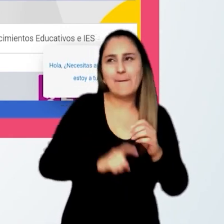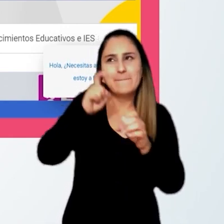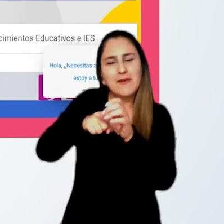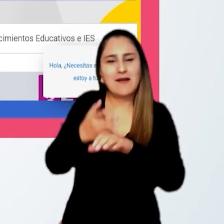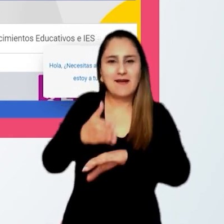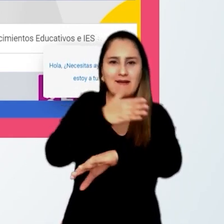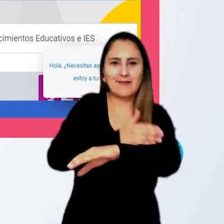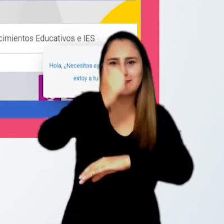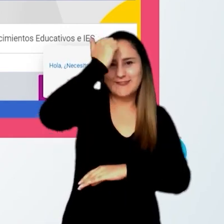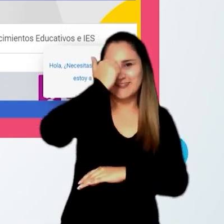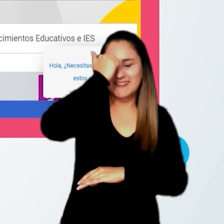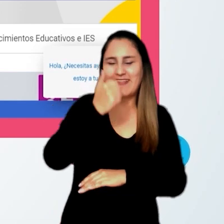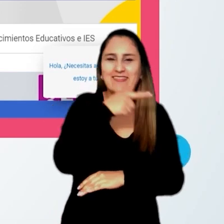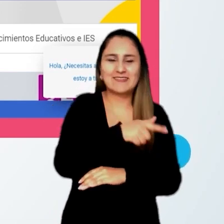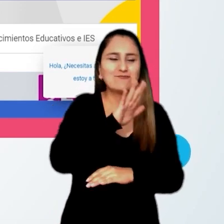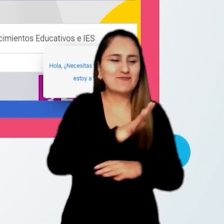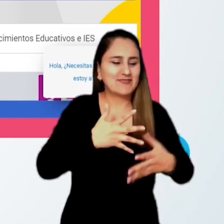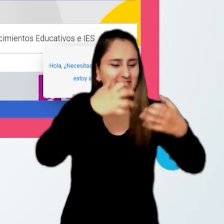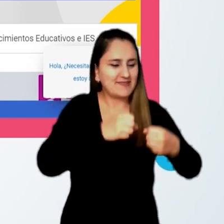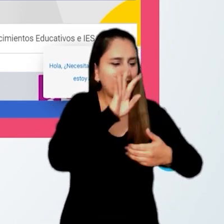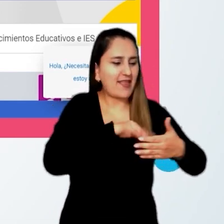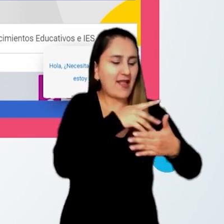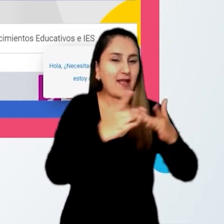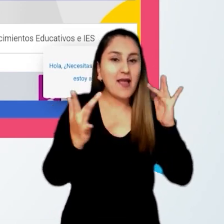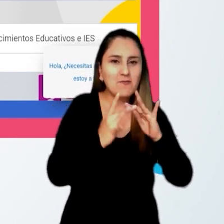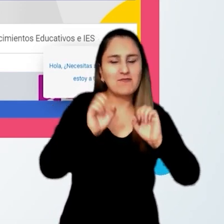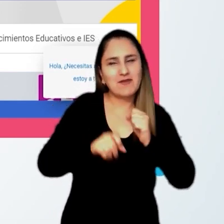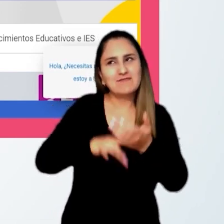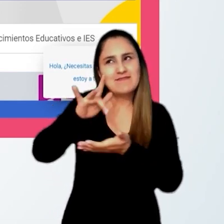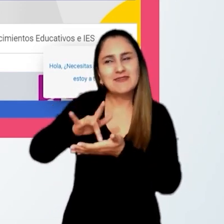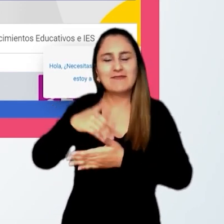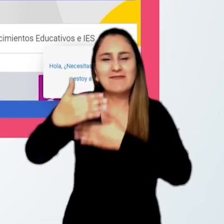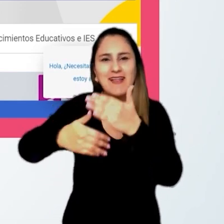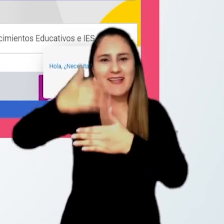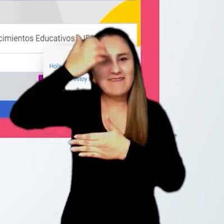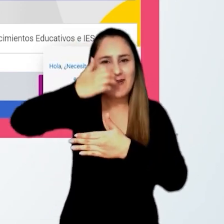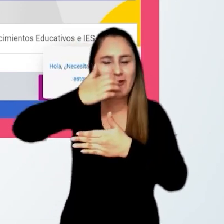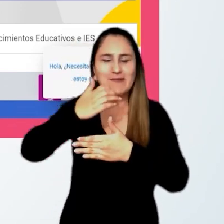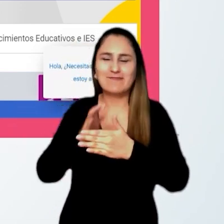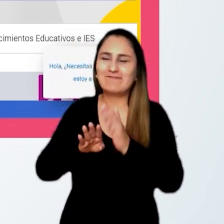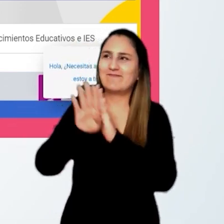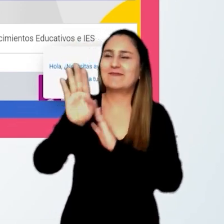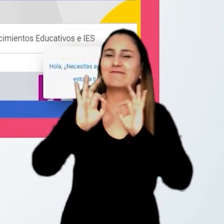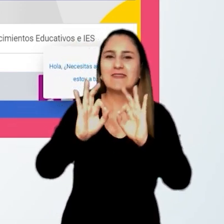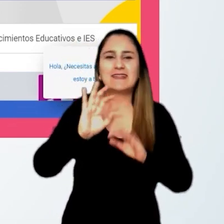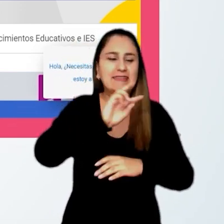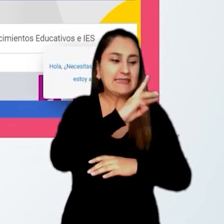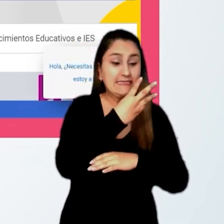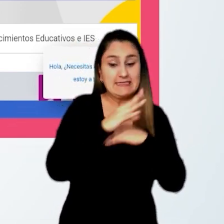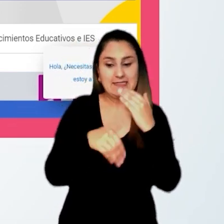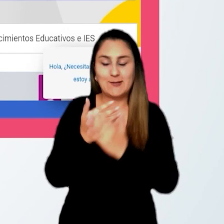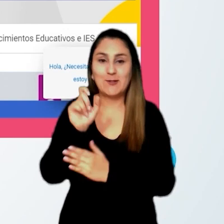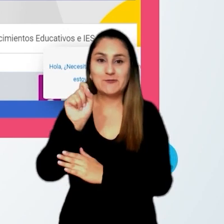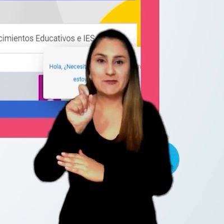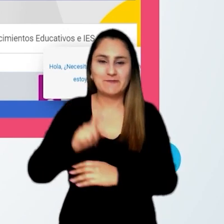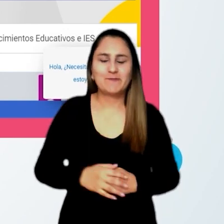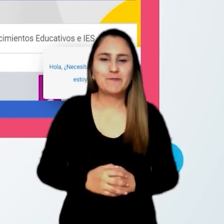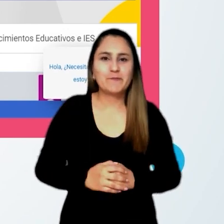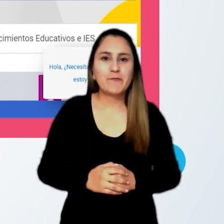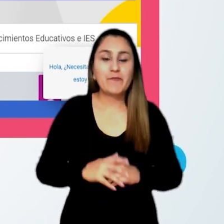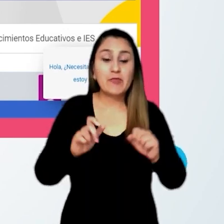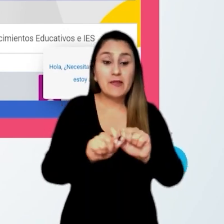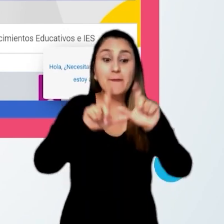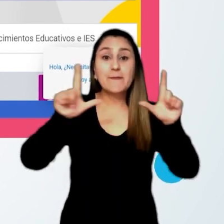preinscribir a los docentes de cada sede jornada para que participen en evaluar para avanzar tercero a once. Desde la